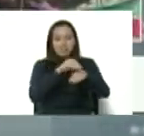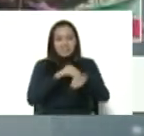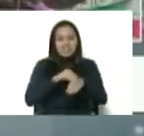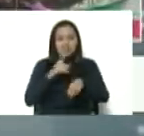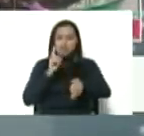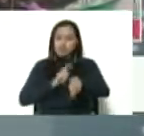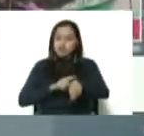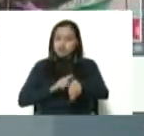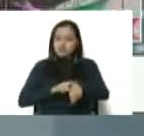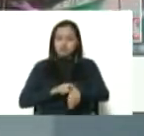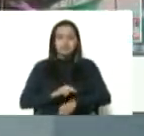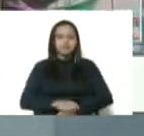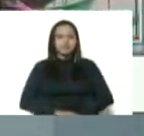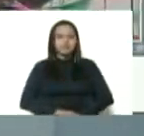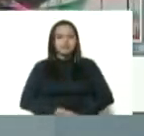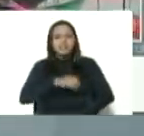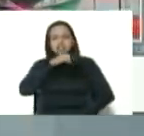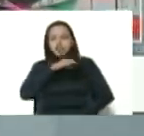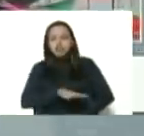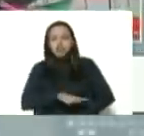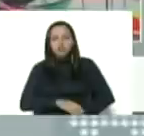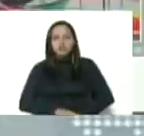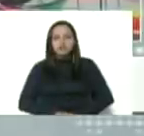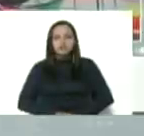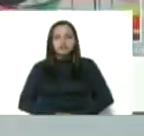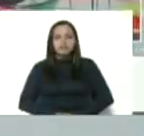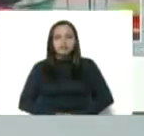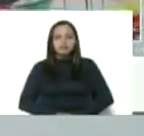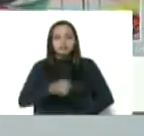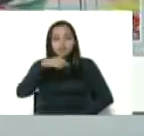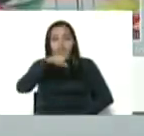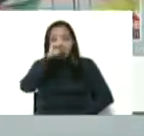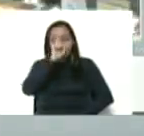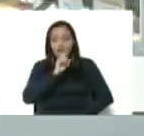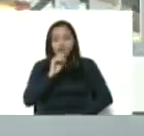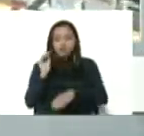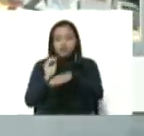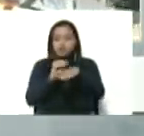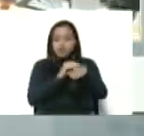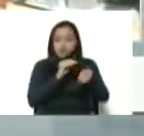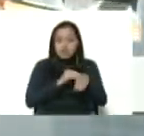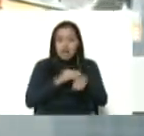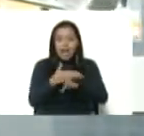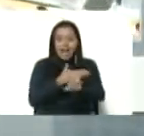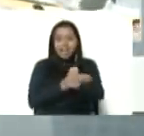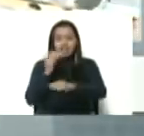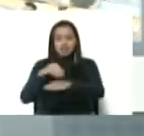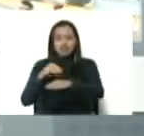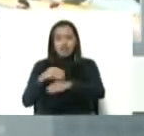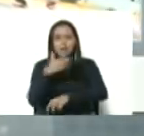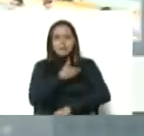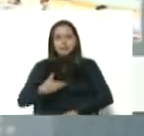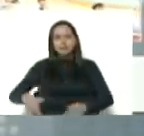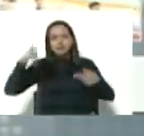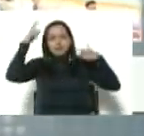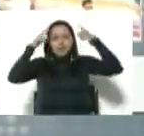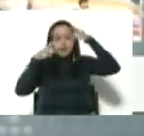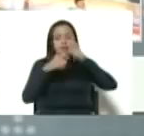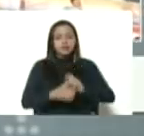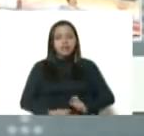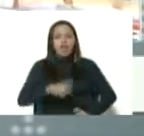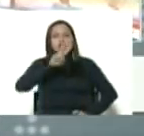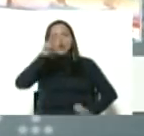tiempo histórico. Ese año anunciado y preanunciado por nuestro comandante Hugo Chávez.